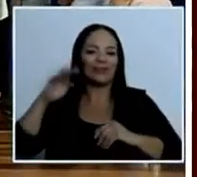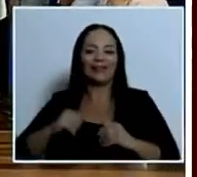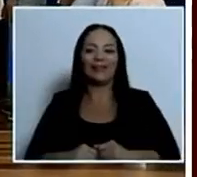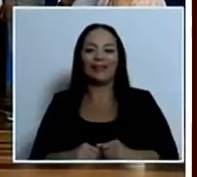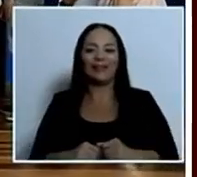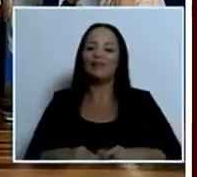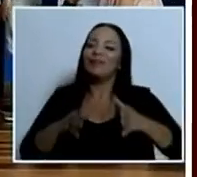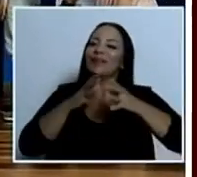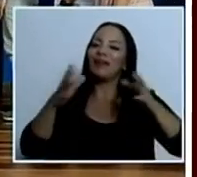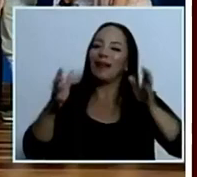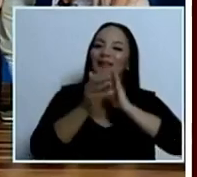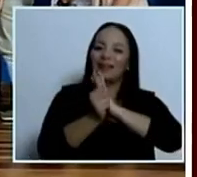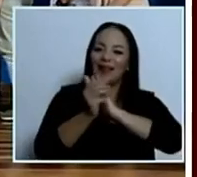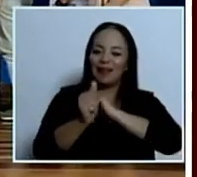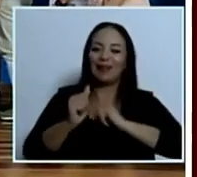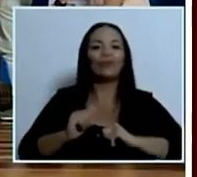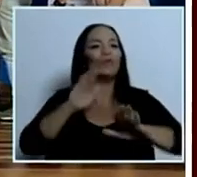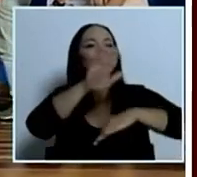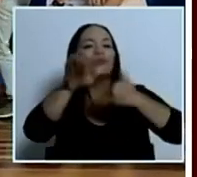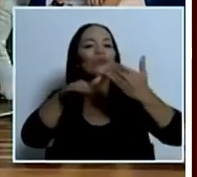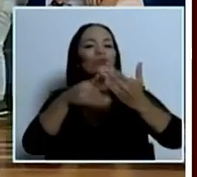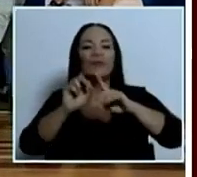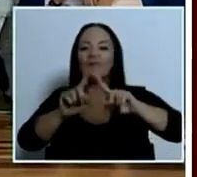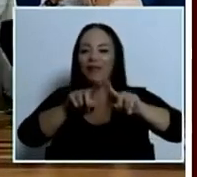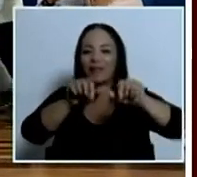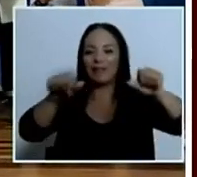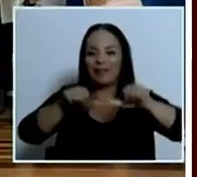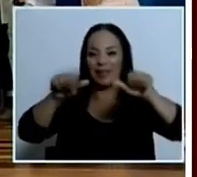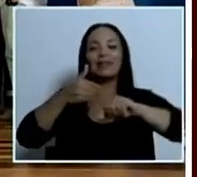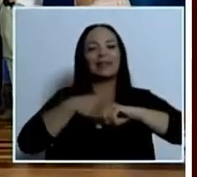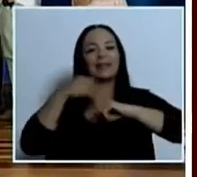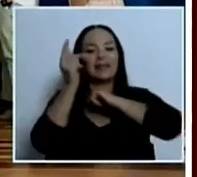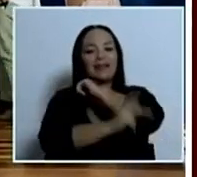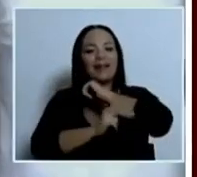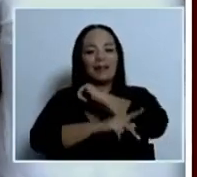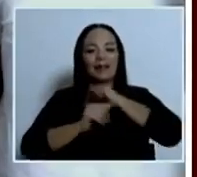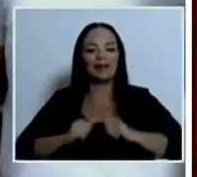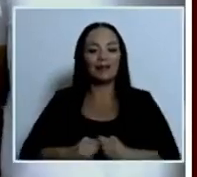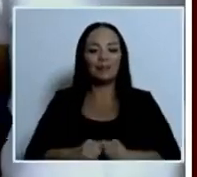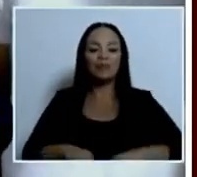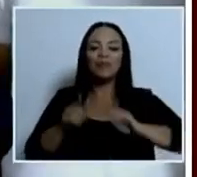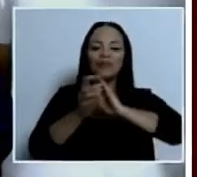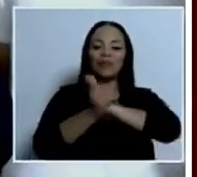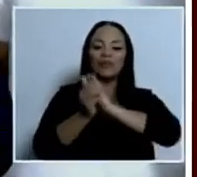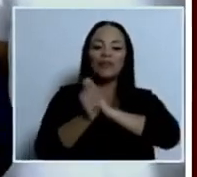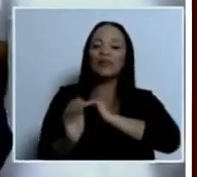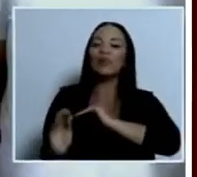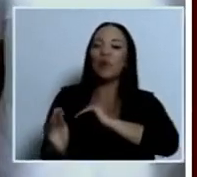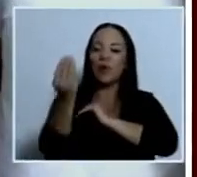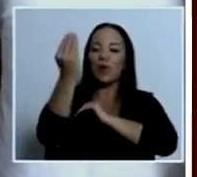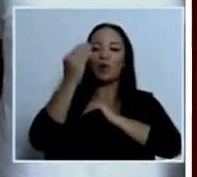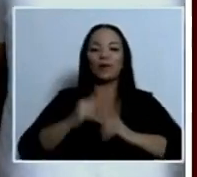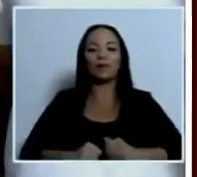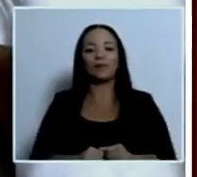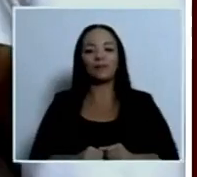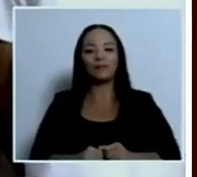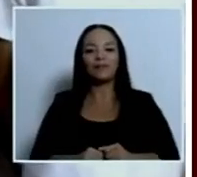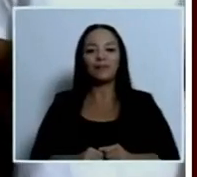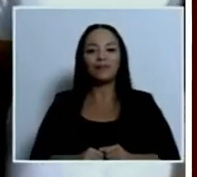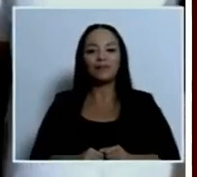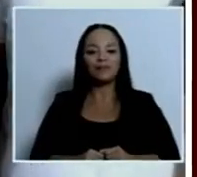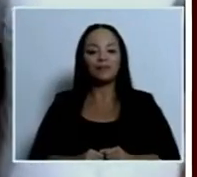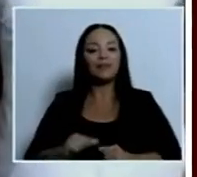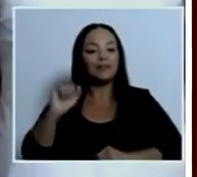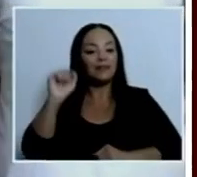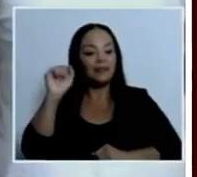el gran talento en todas las dimensiones que tiene la patria, y es un talento joven. Entonces, sí,